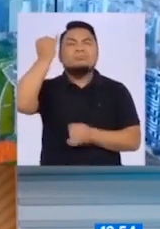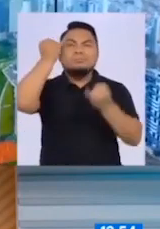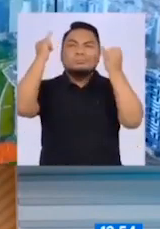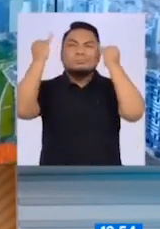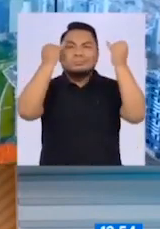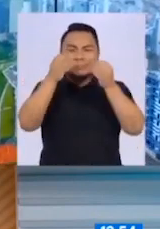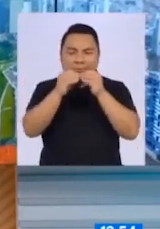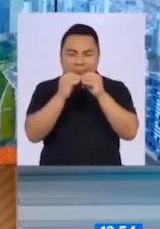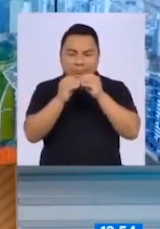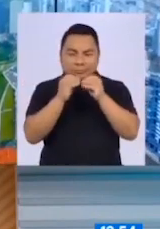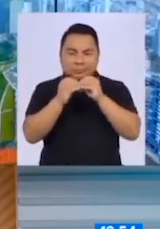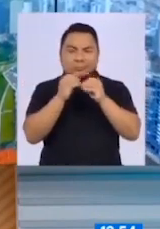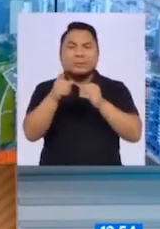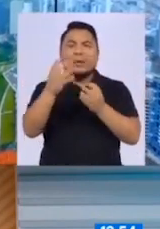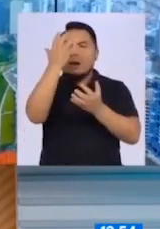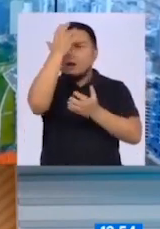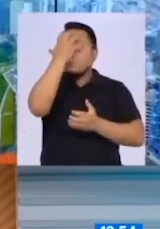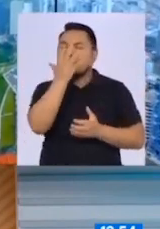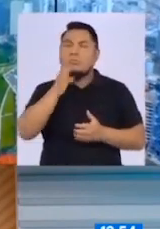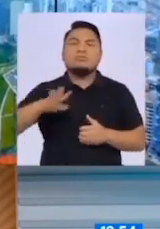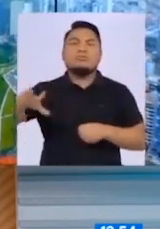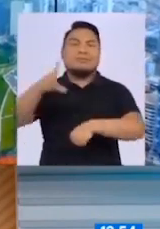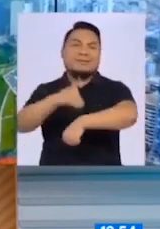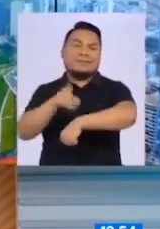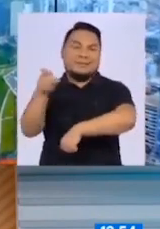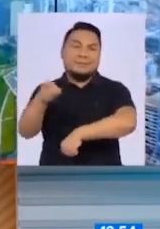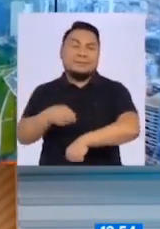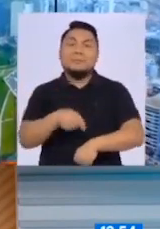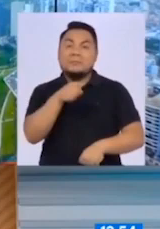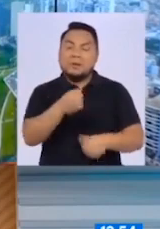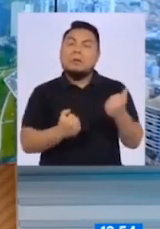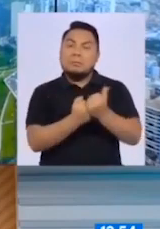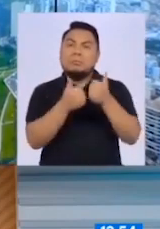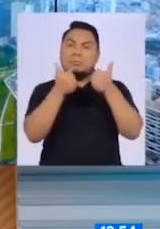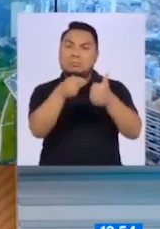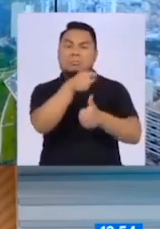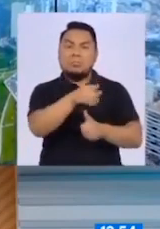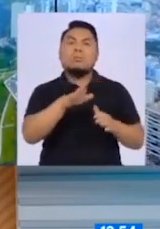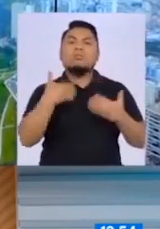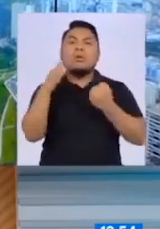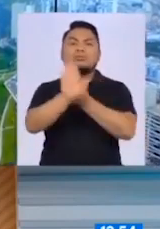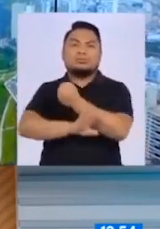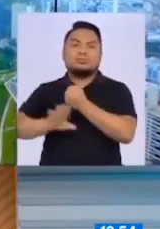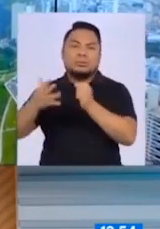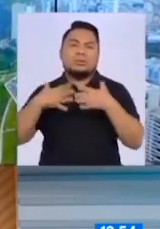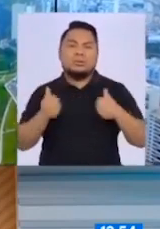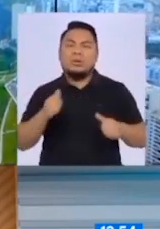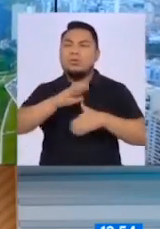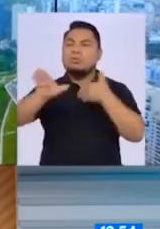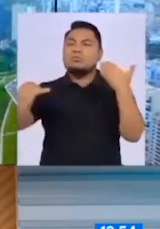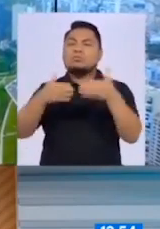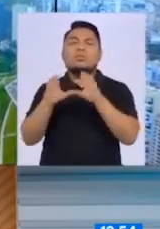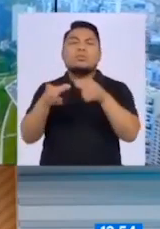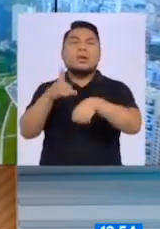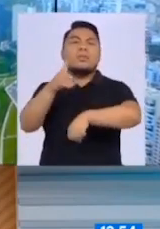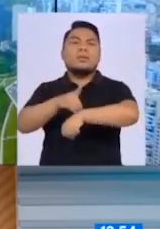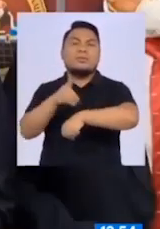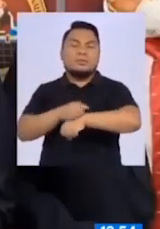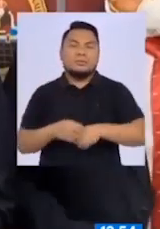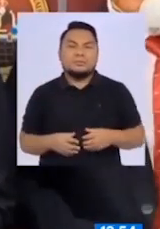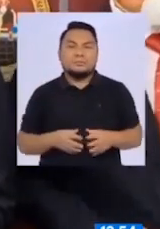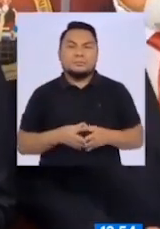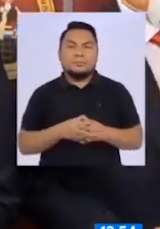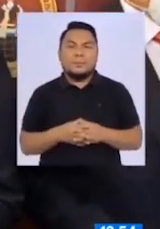para el personal médico de toda la región. Y con este gran aporte buscan salvaguardar la salud de todo el personal médico.